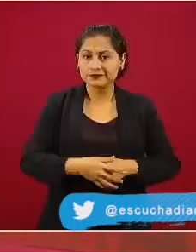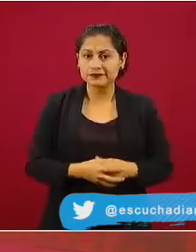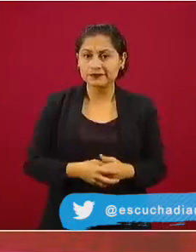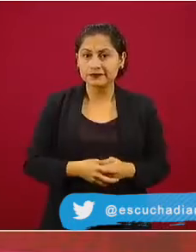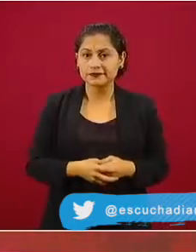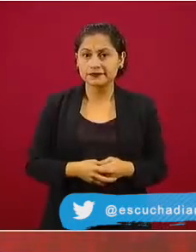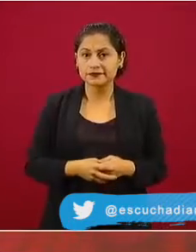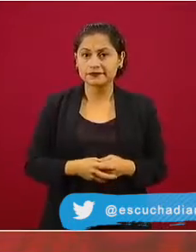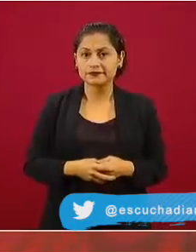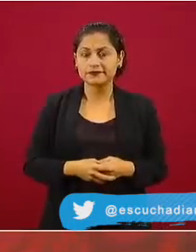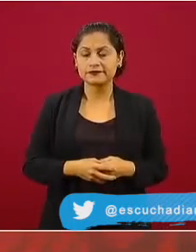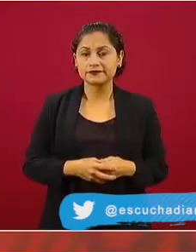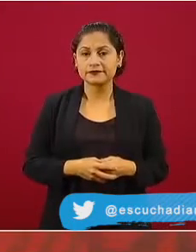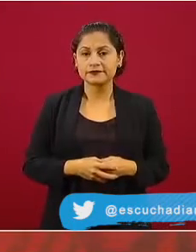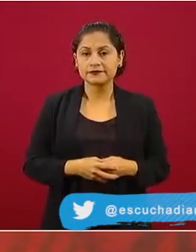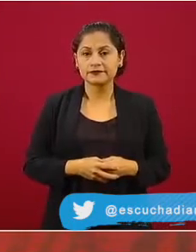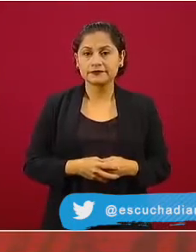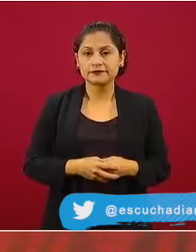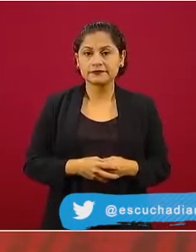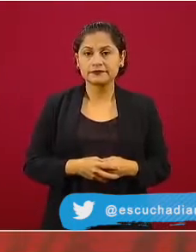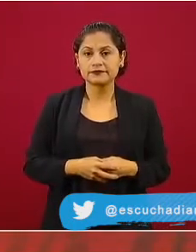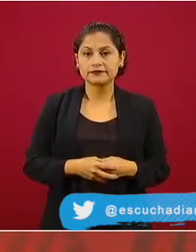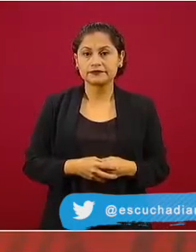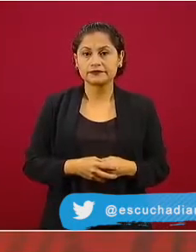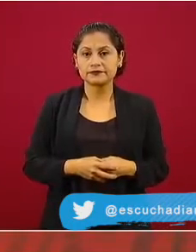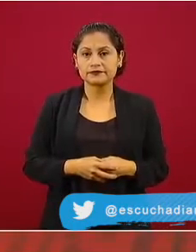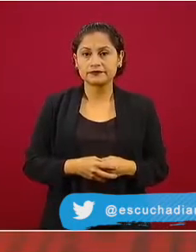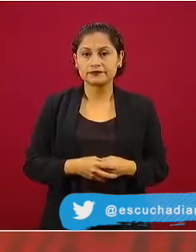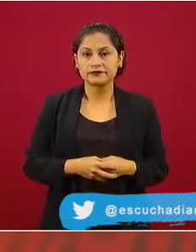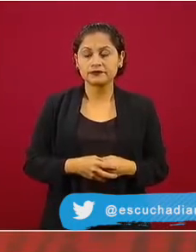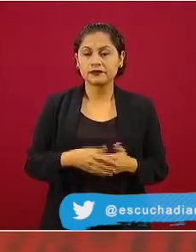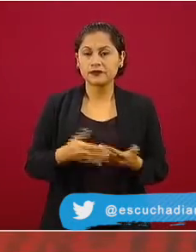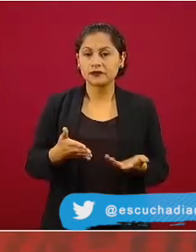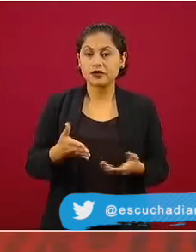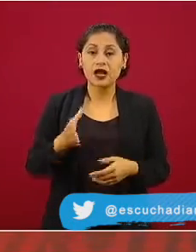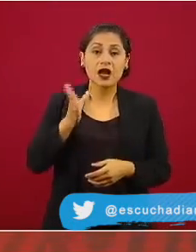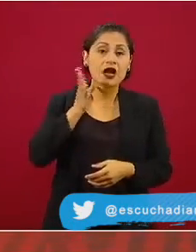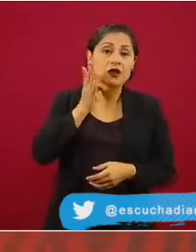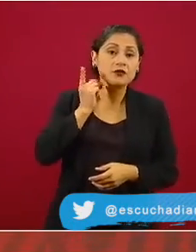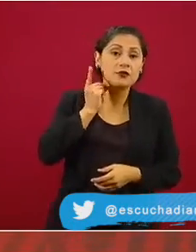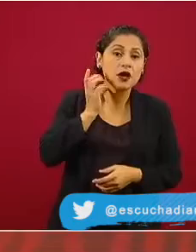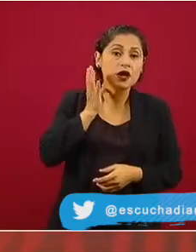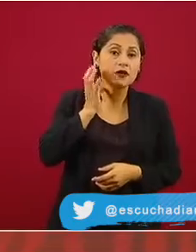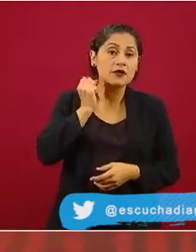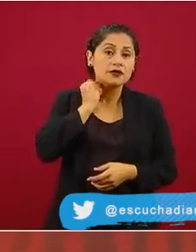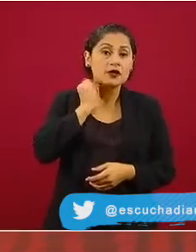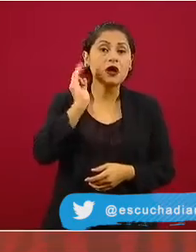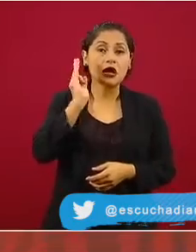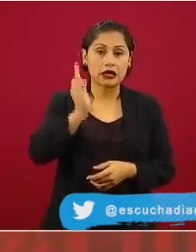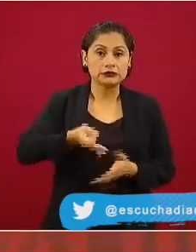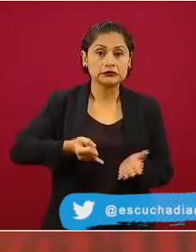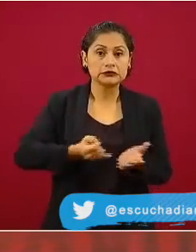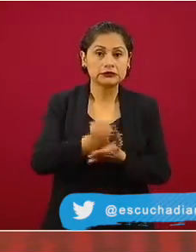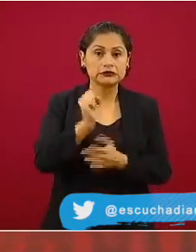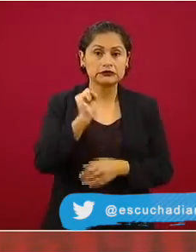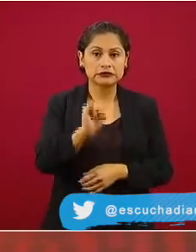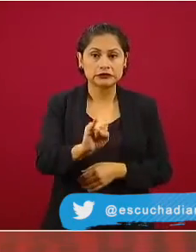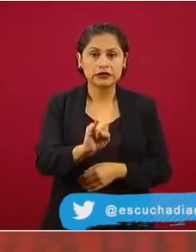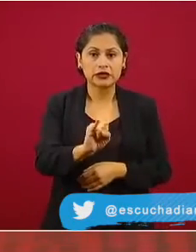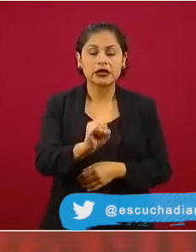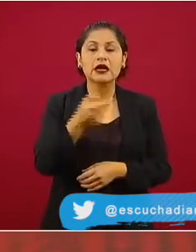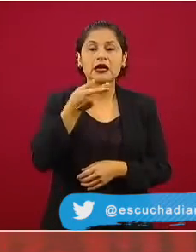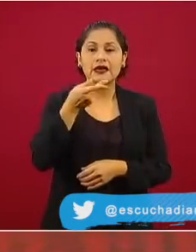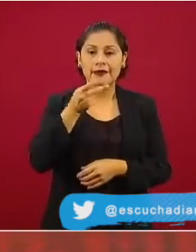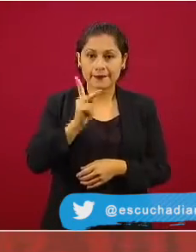aprobó la Cámara de Diputados, la Cámara de Senadores, sino aprobaron la